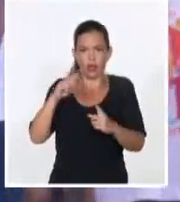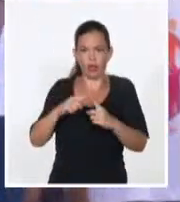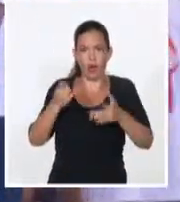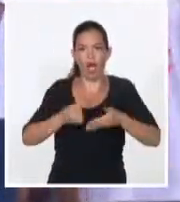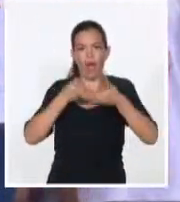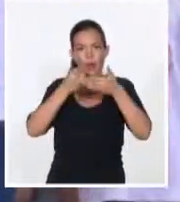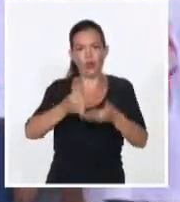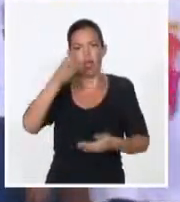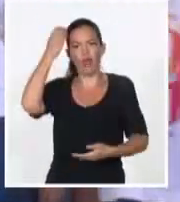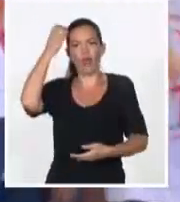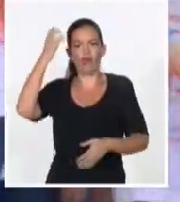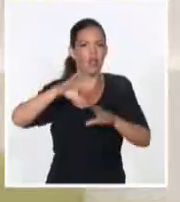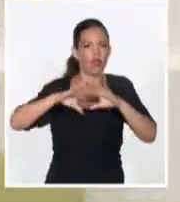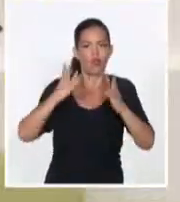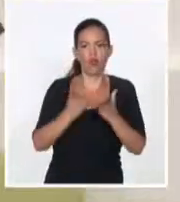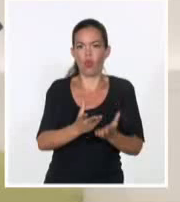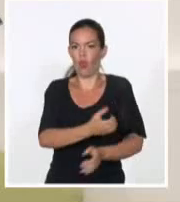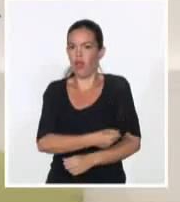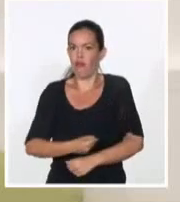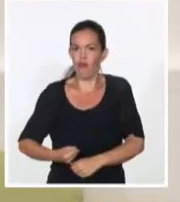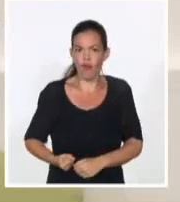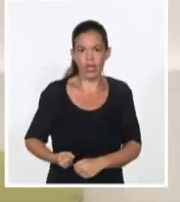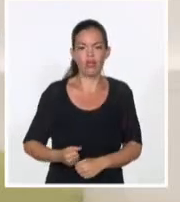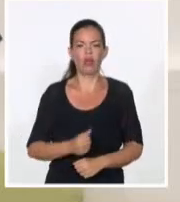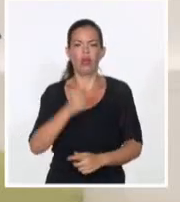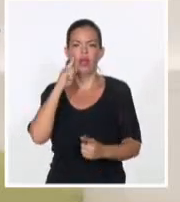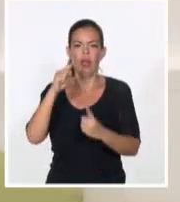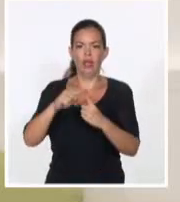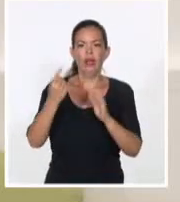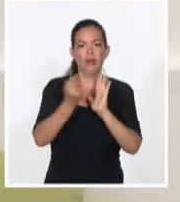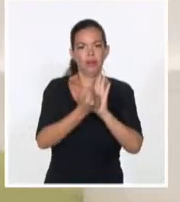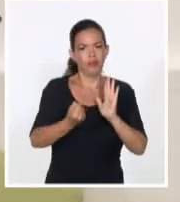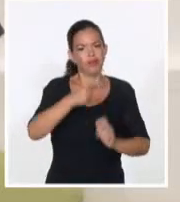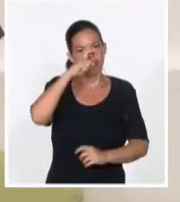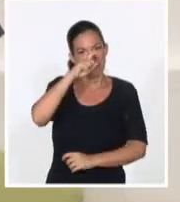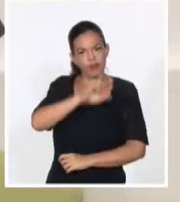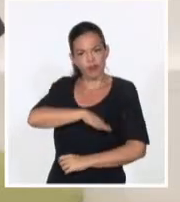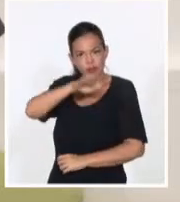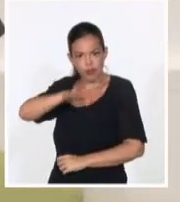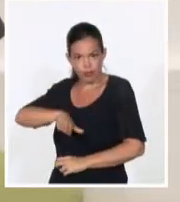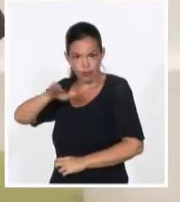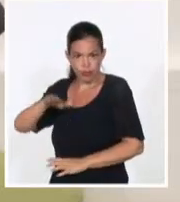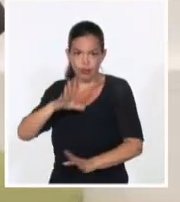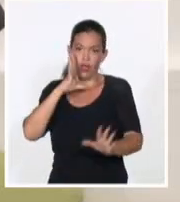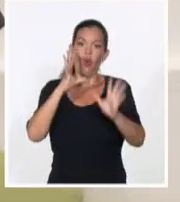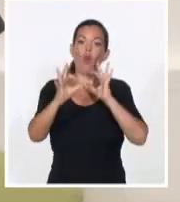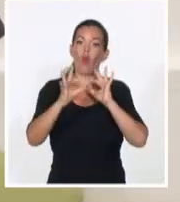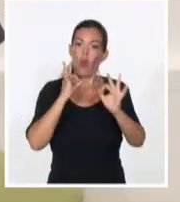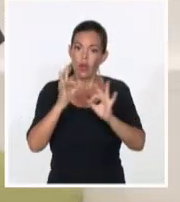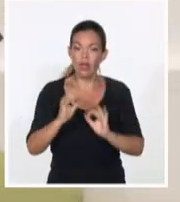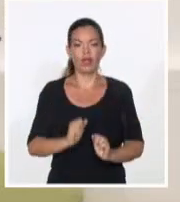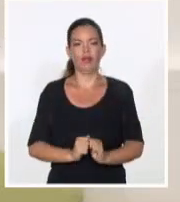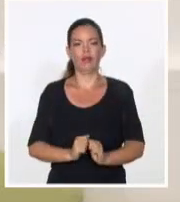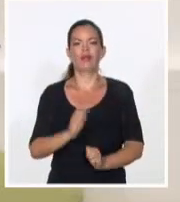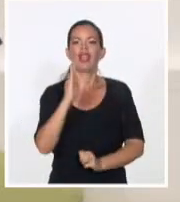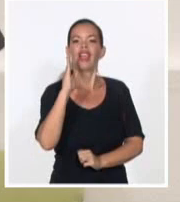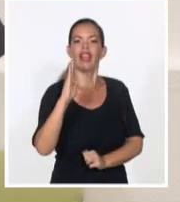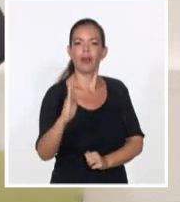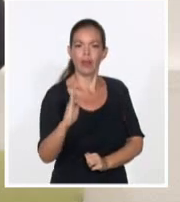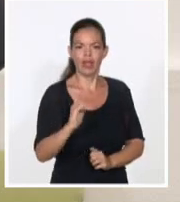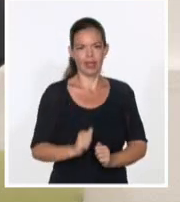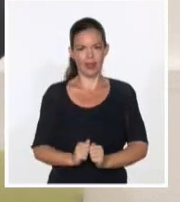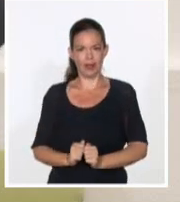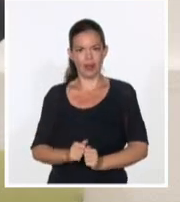en todos estos esfuerzos que se hacen para asegurar que la niñez es cuidada, es respetada y que por otro lado los niños